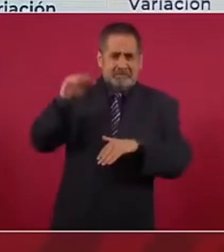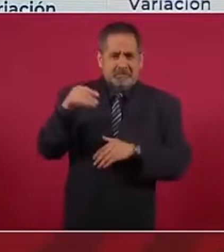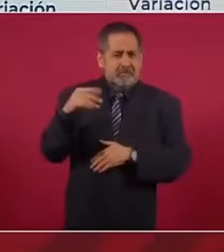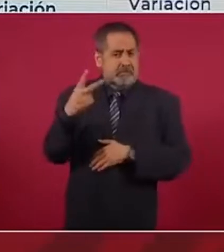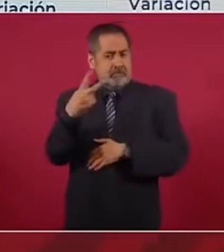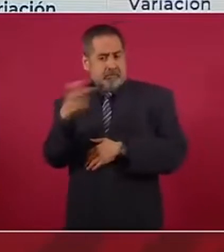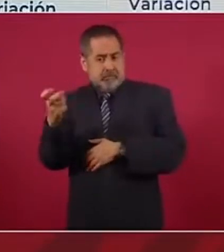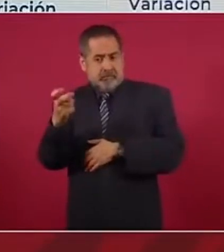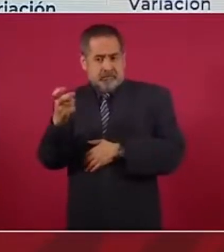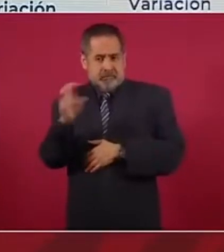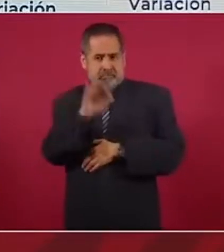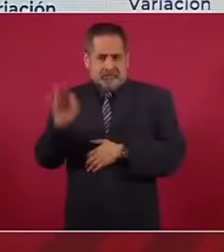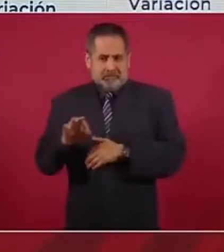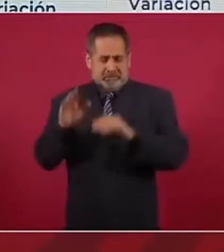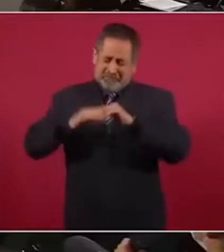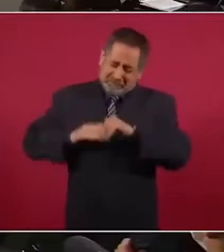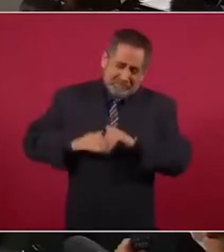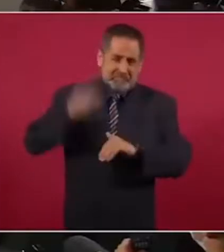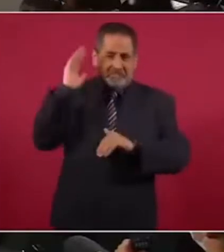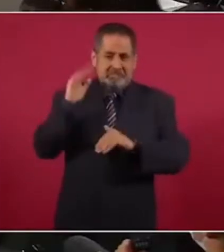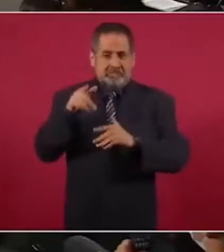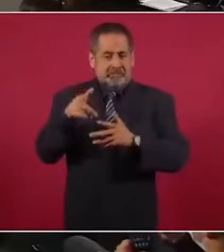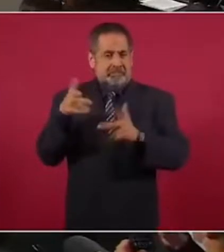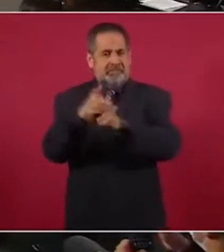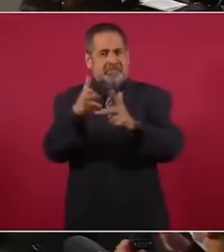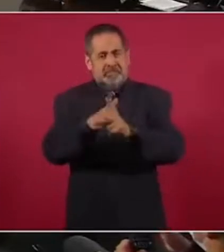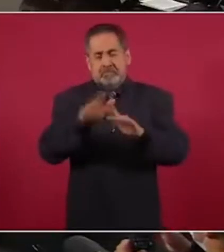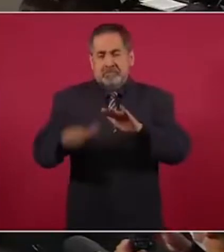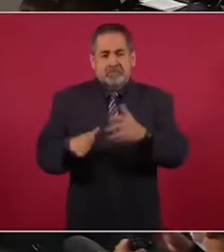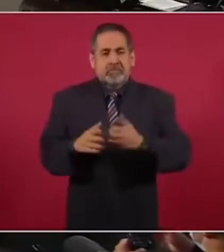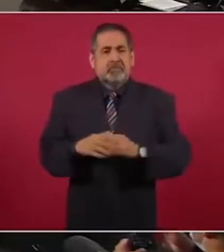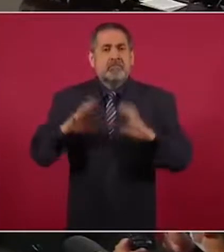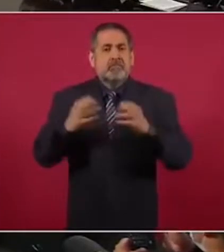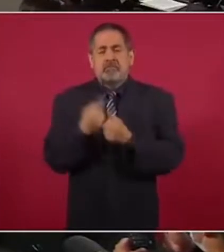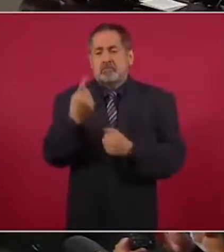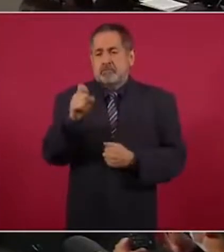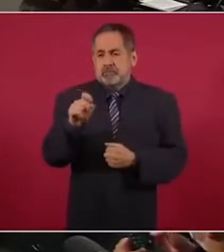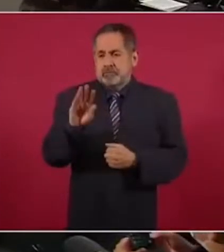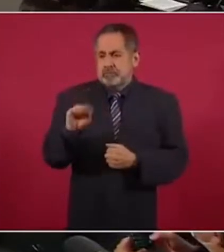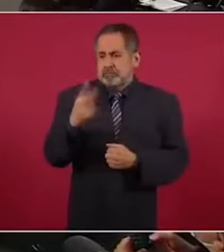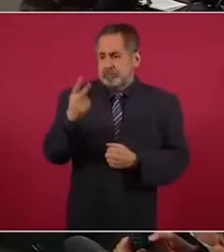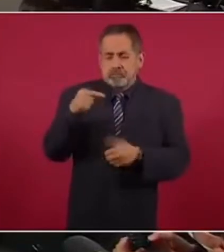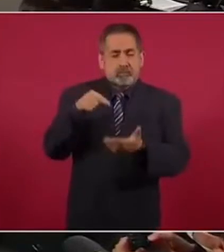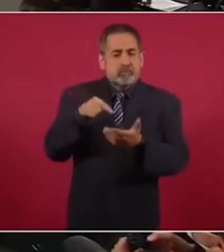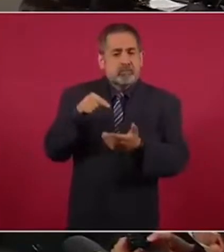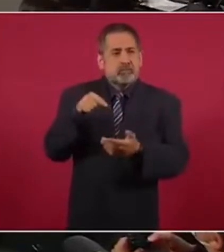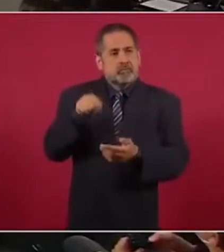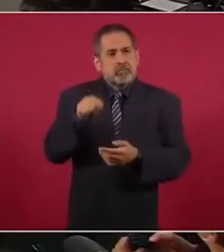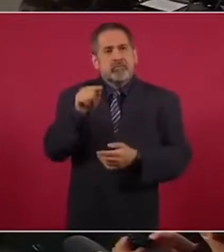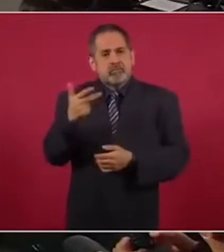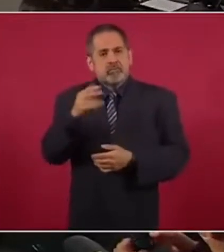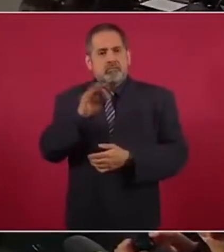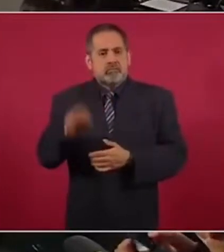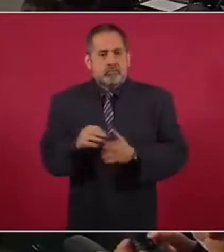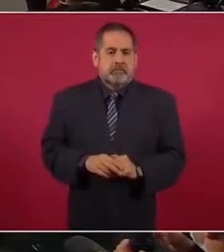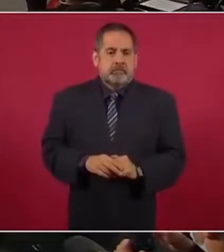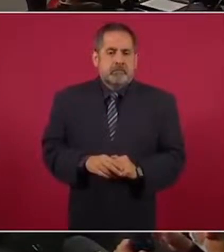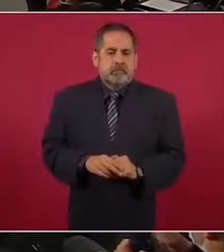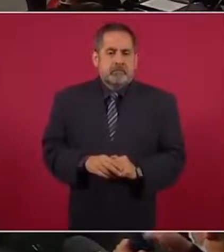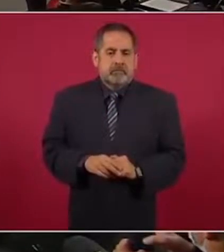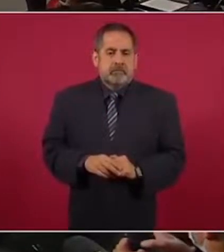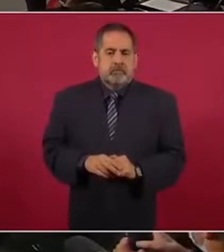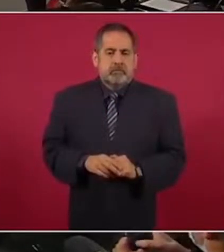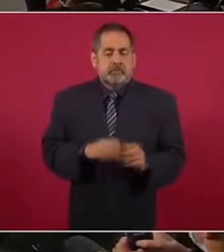200 por ciento, para ser exactos, 192.8 por ciento con Calderón.